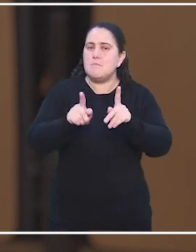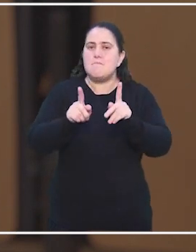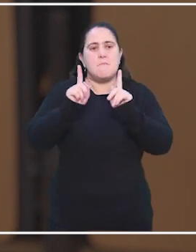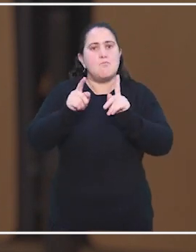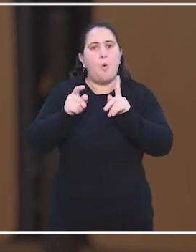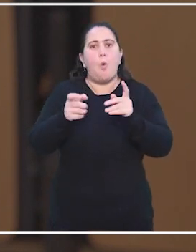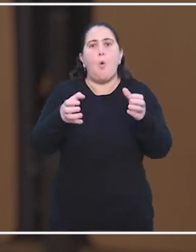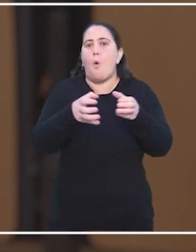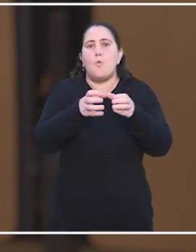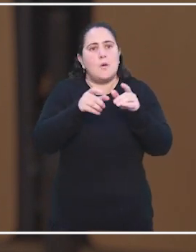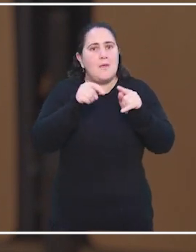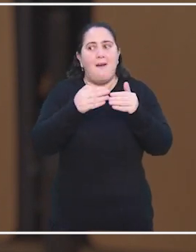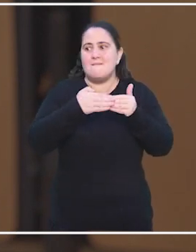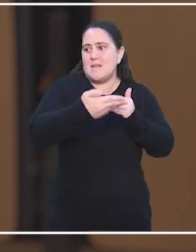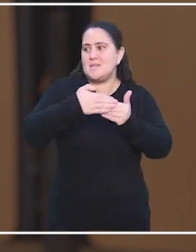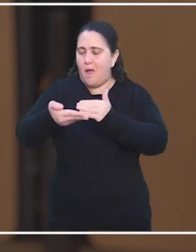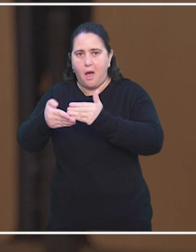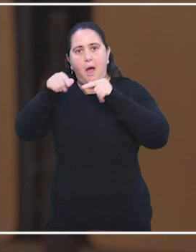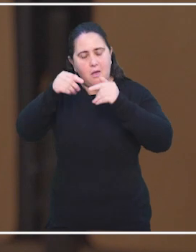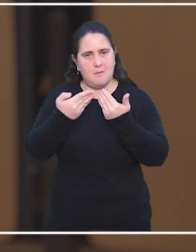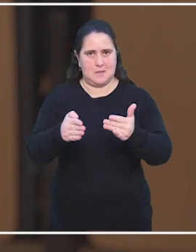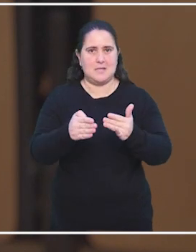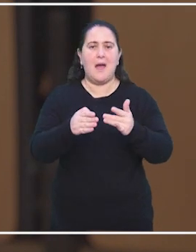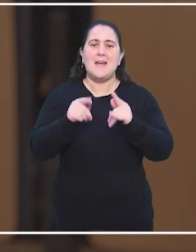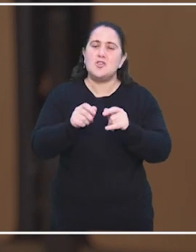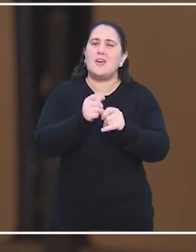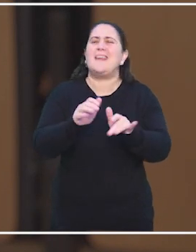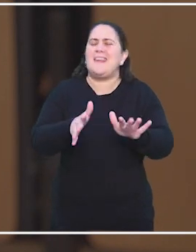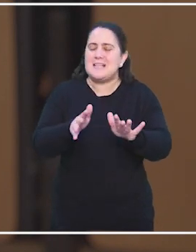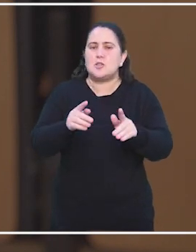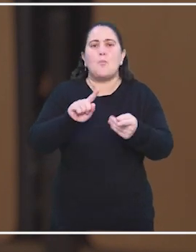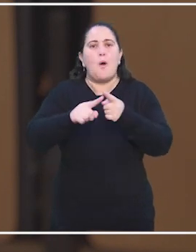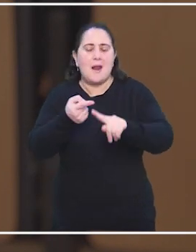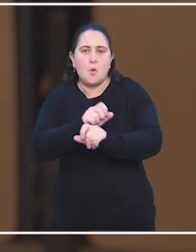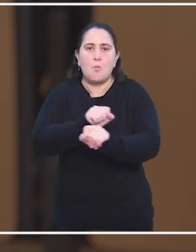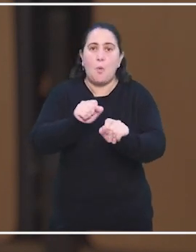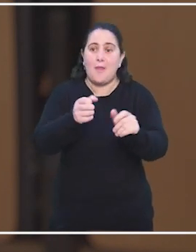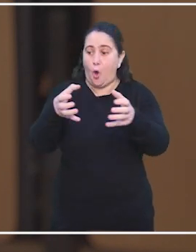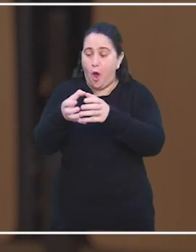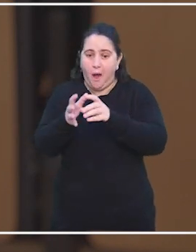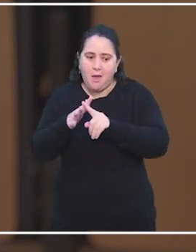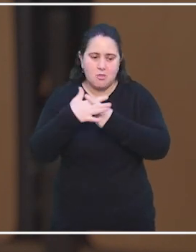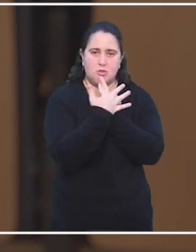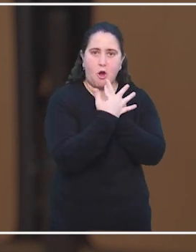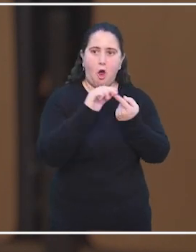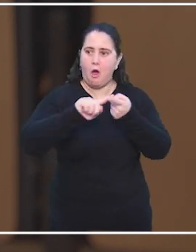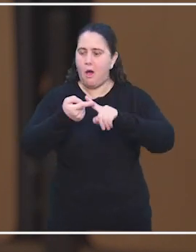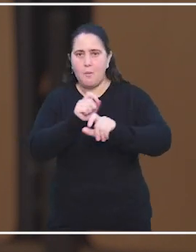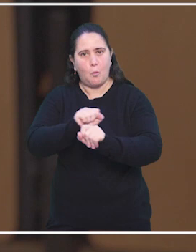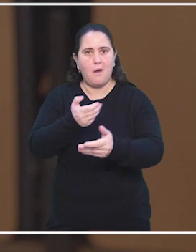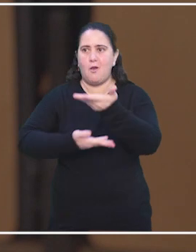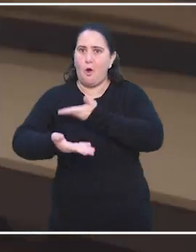comunidad de vecinos. Es la capacidad de relacionarte con la comunidad que forma parte de tu entorno, de